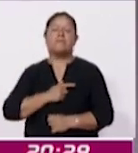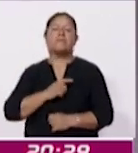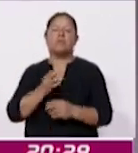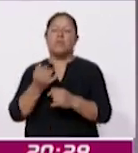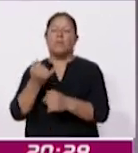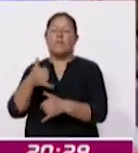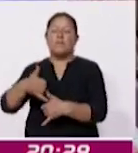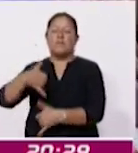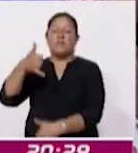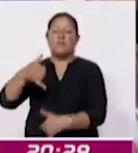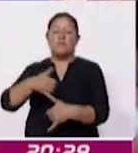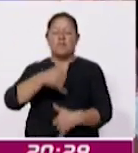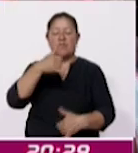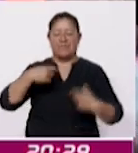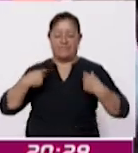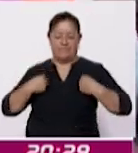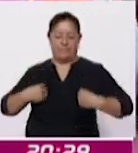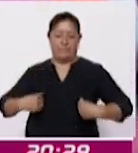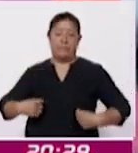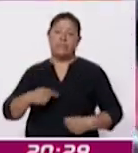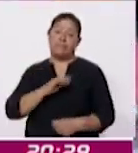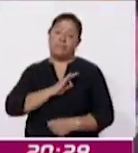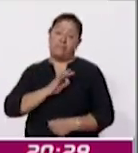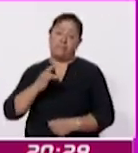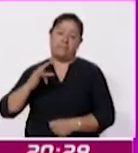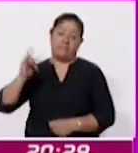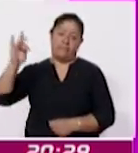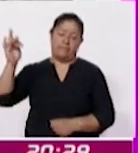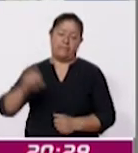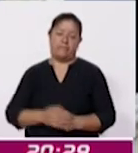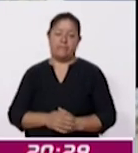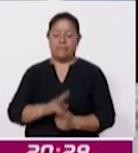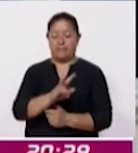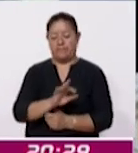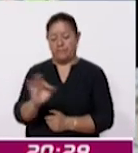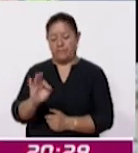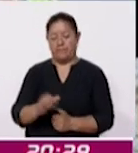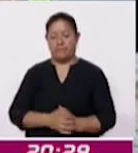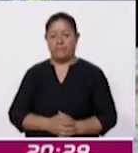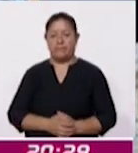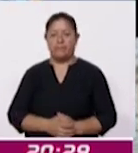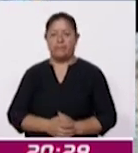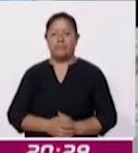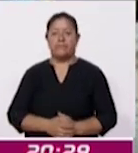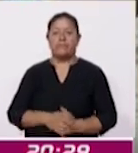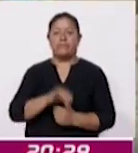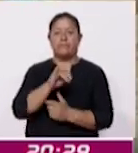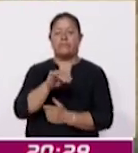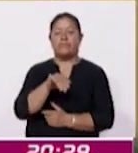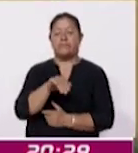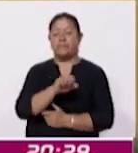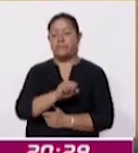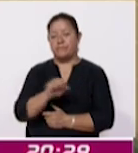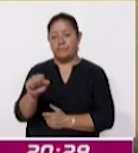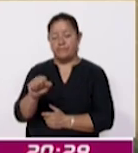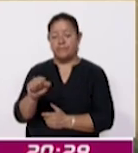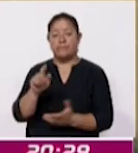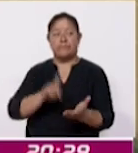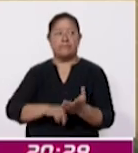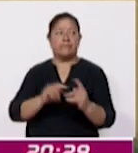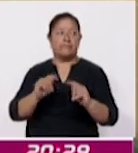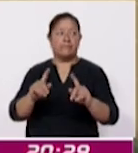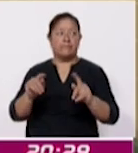daño. Para Coracit Noticias, Victoria Flores. El Instituto Mexicano del Seguro Social en